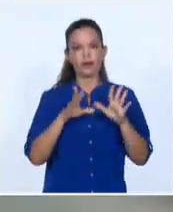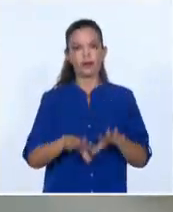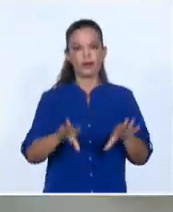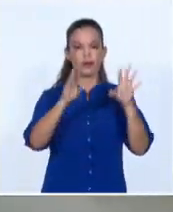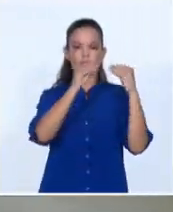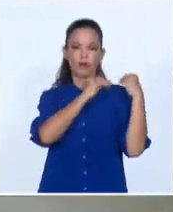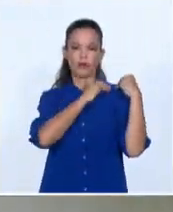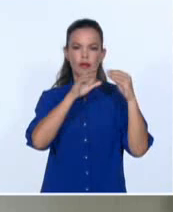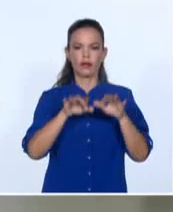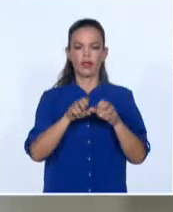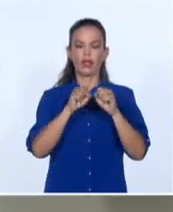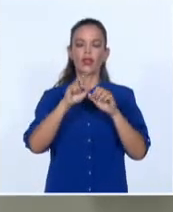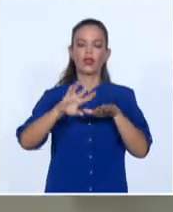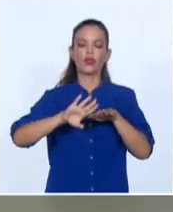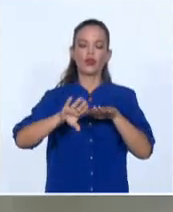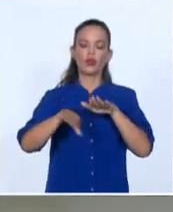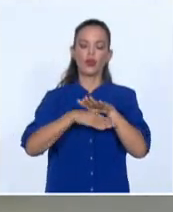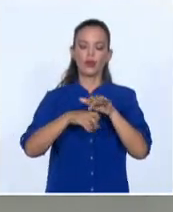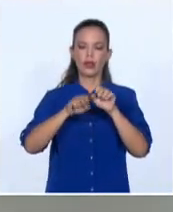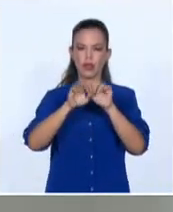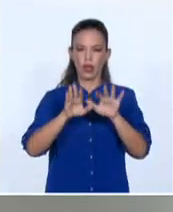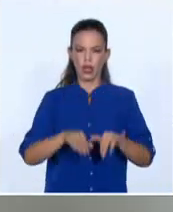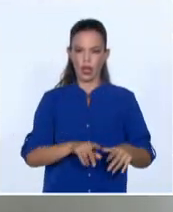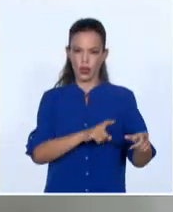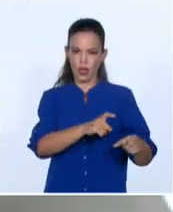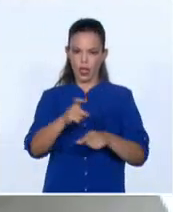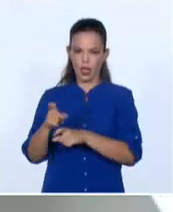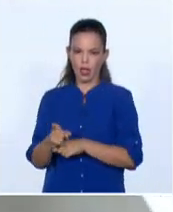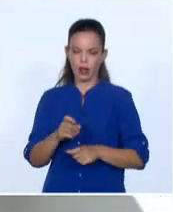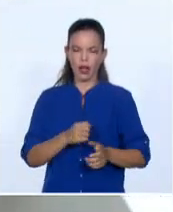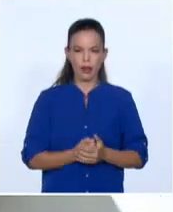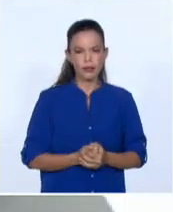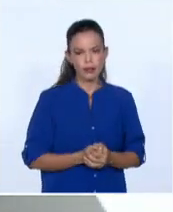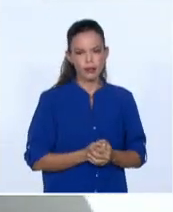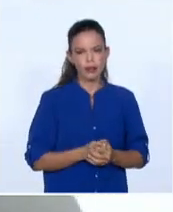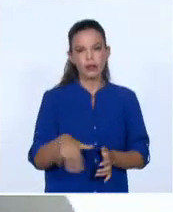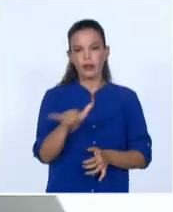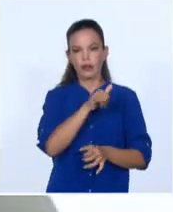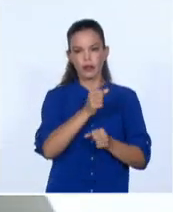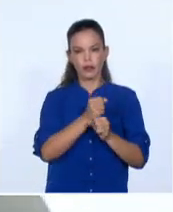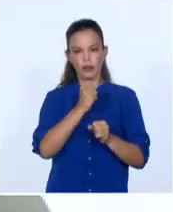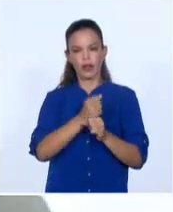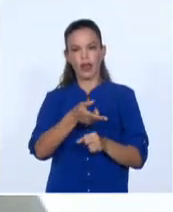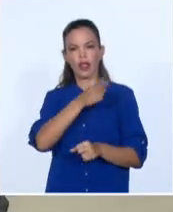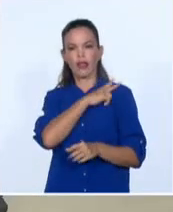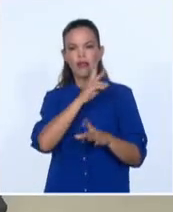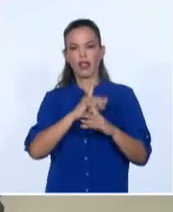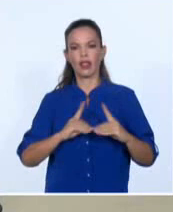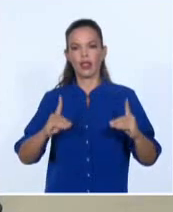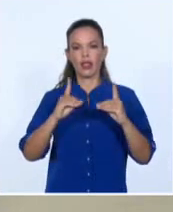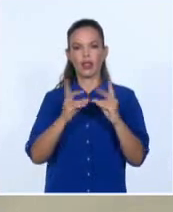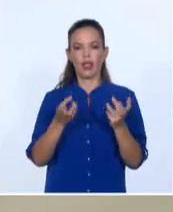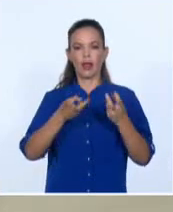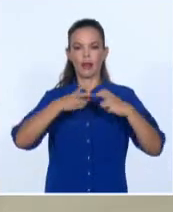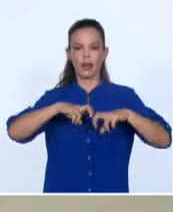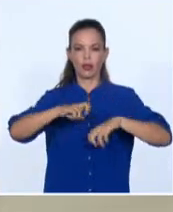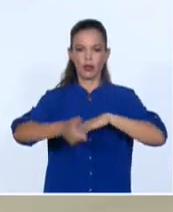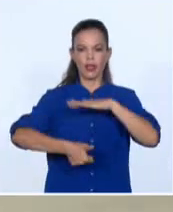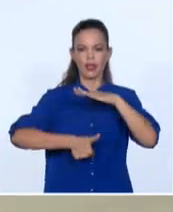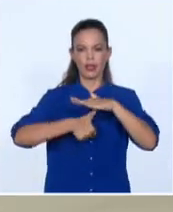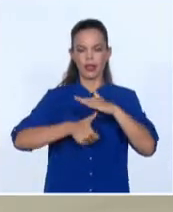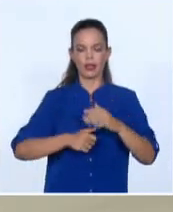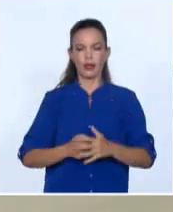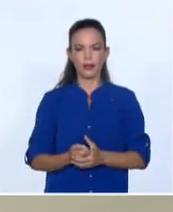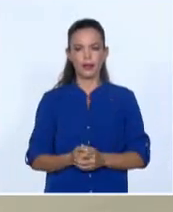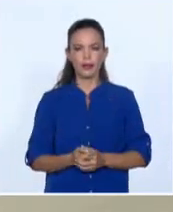guerra del gobierno de la República en armas. También se desempeñó como jefe de despacho del presidente Céspedes. Compatriotas, dicen